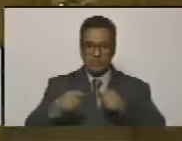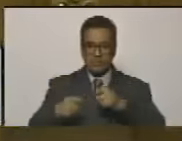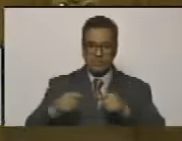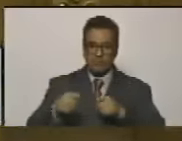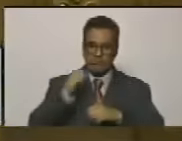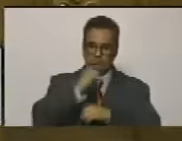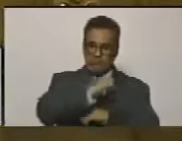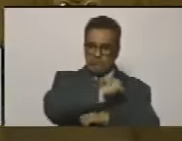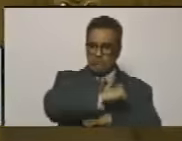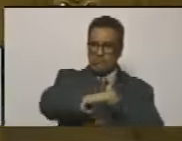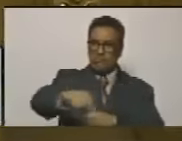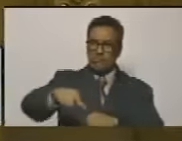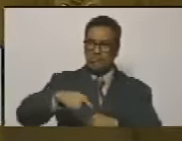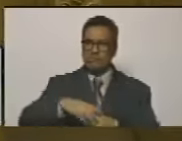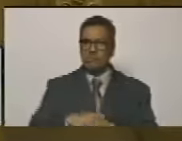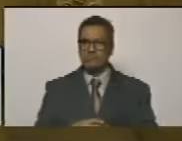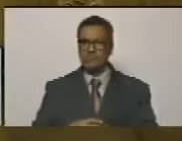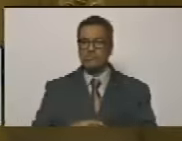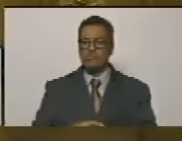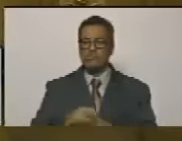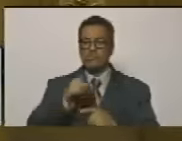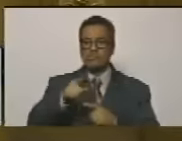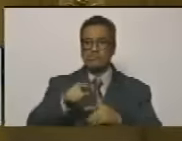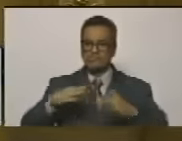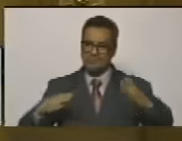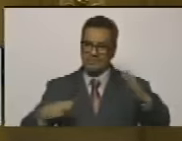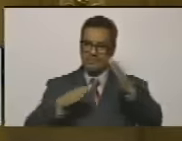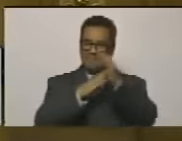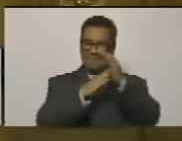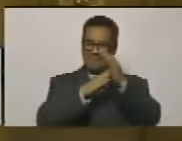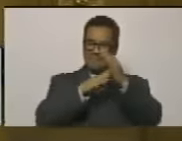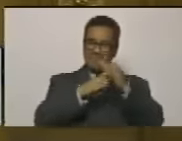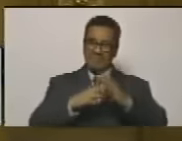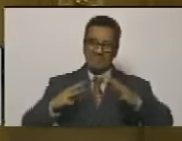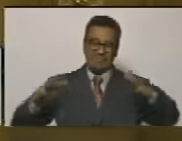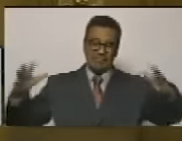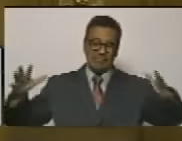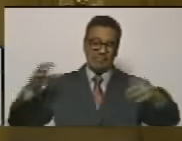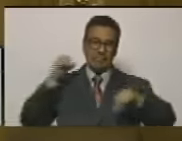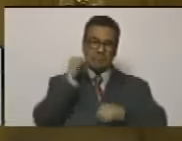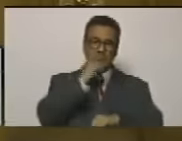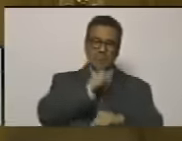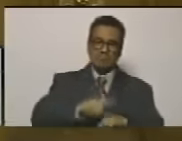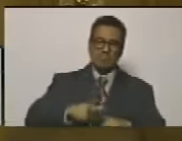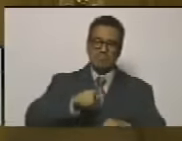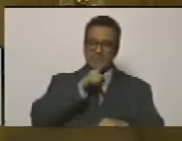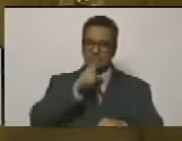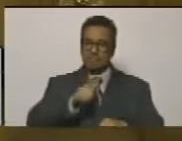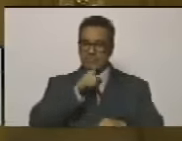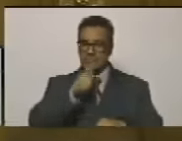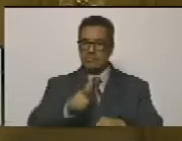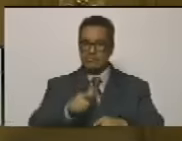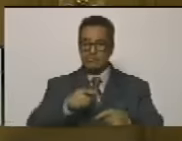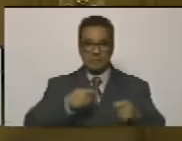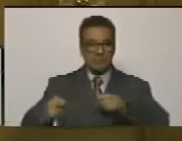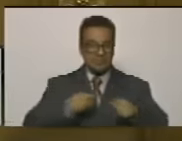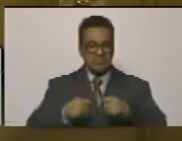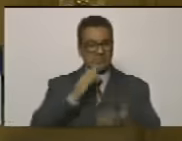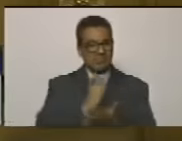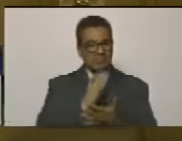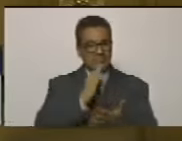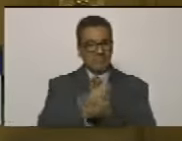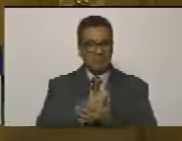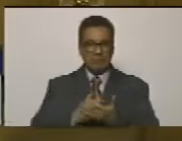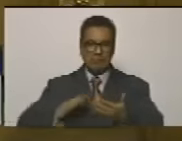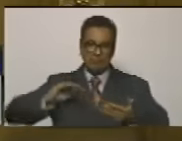criminal, del bloqueo genocida, de las acciones permanentes de